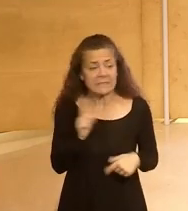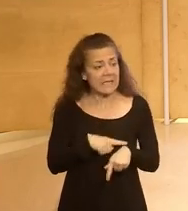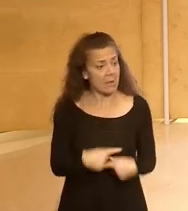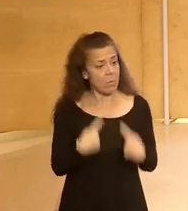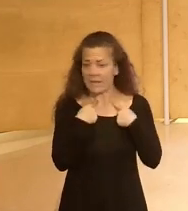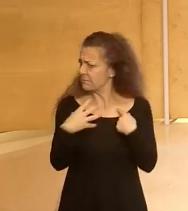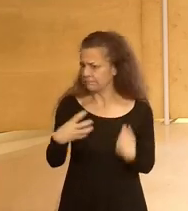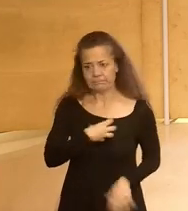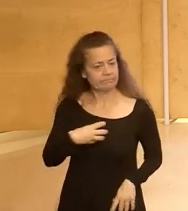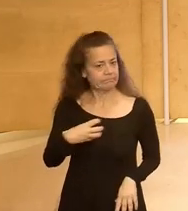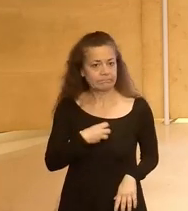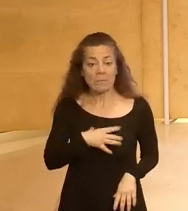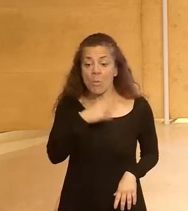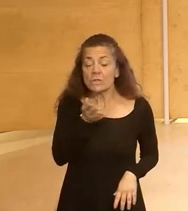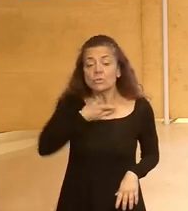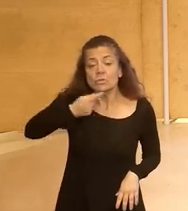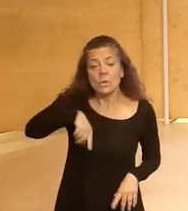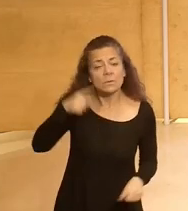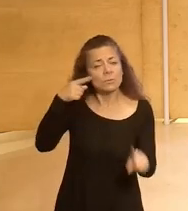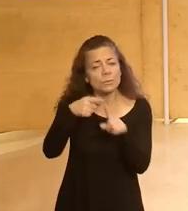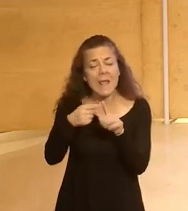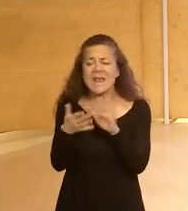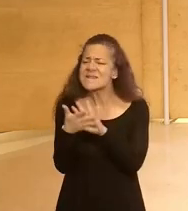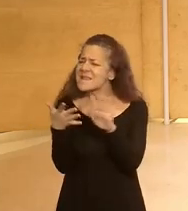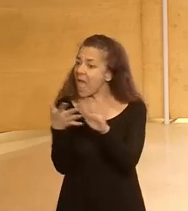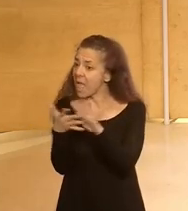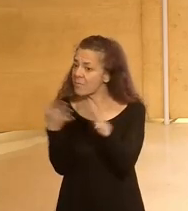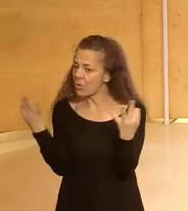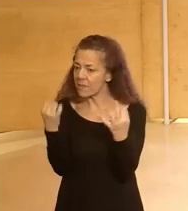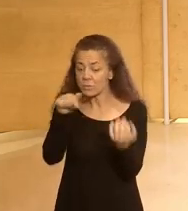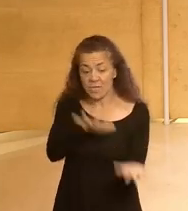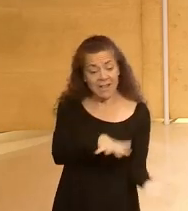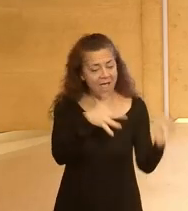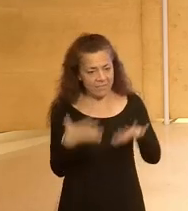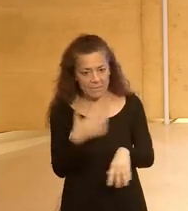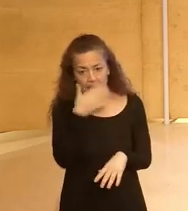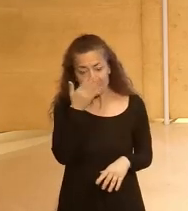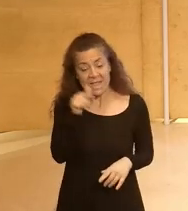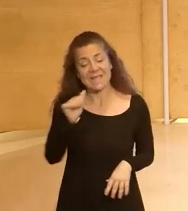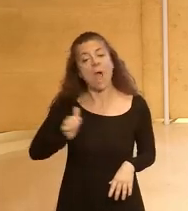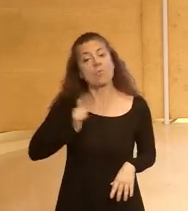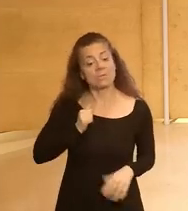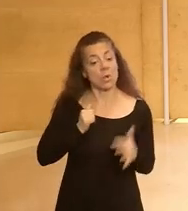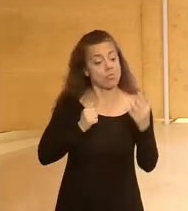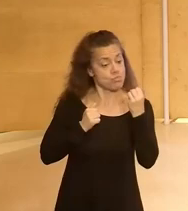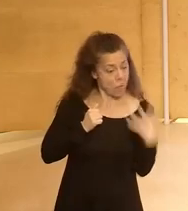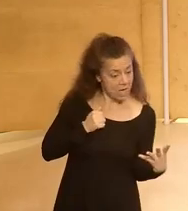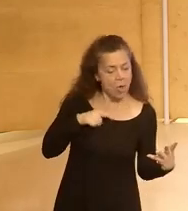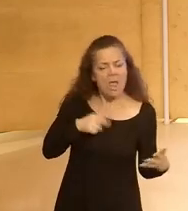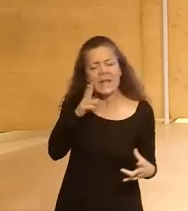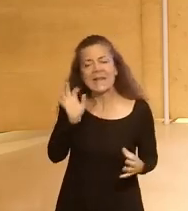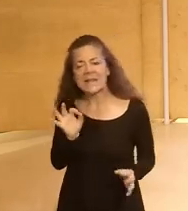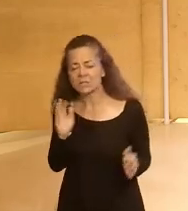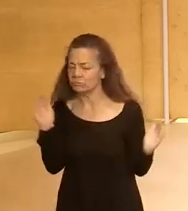tiempo que perder y por eso nuestro planteamiento es rápidamente tenemos que hacer esta transformación para aprovechar lo bueno y evitar los